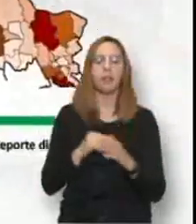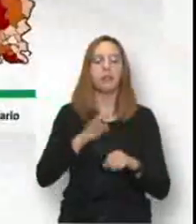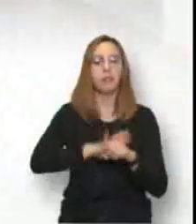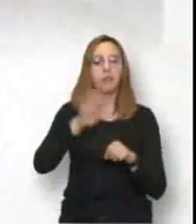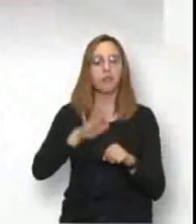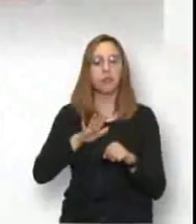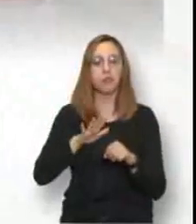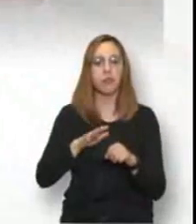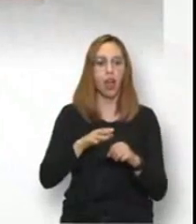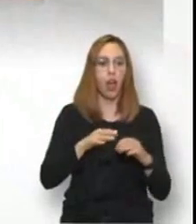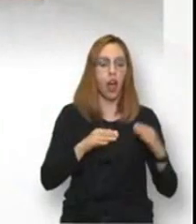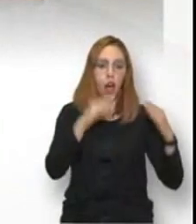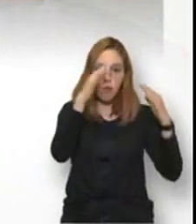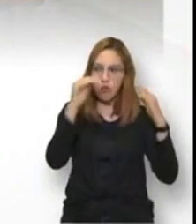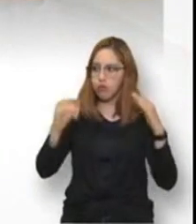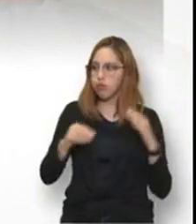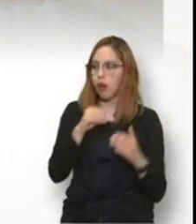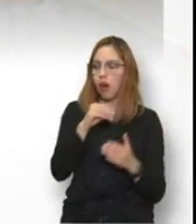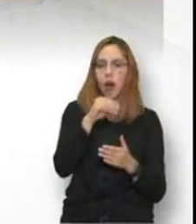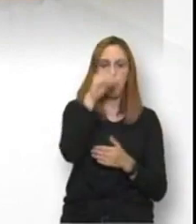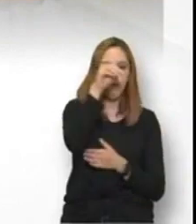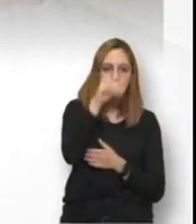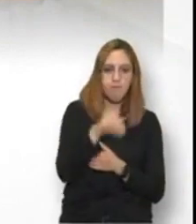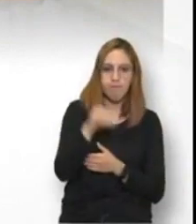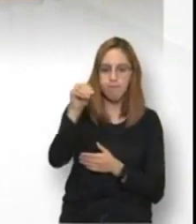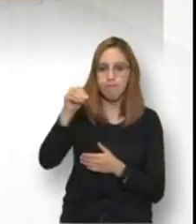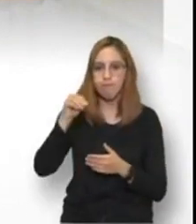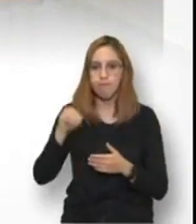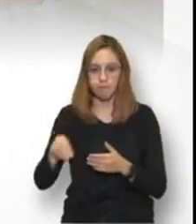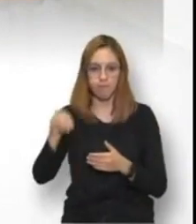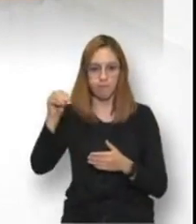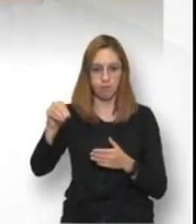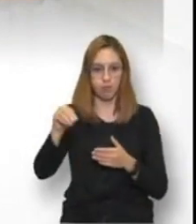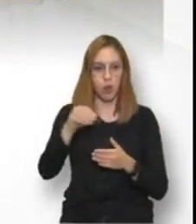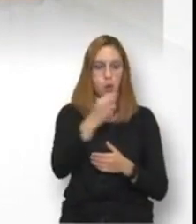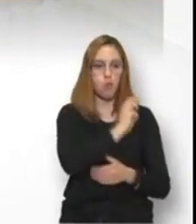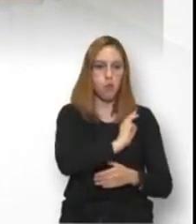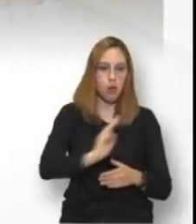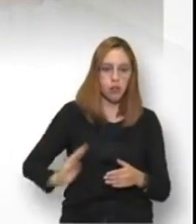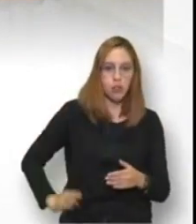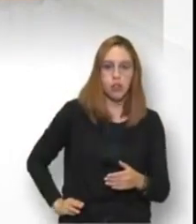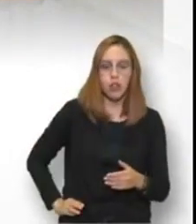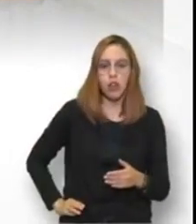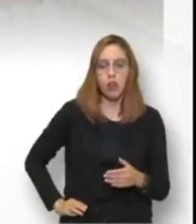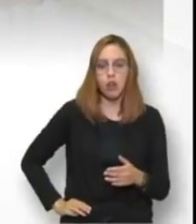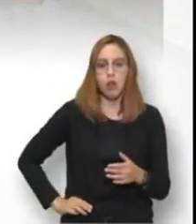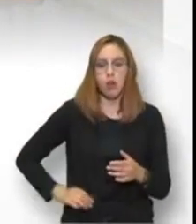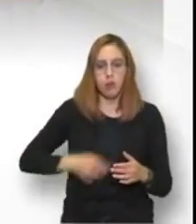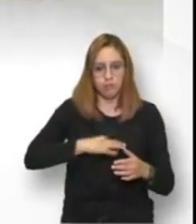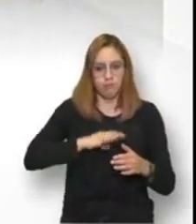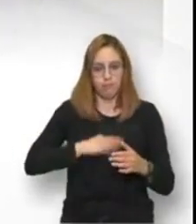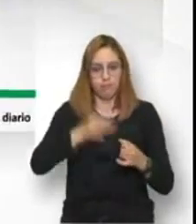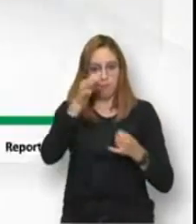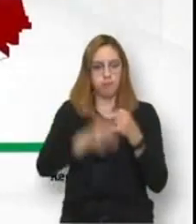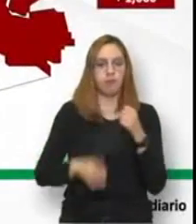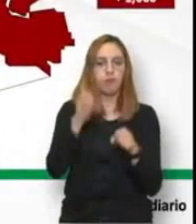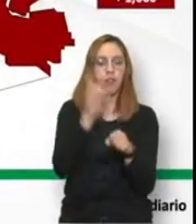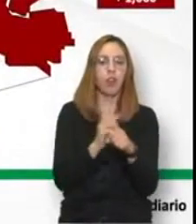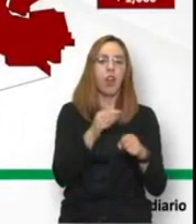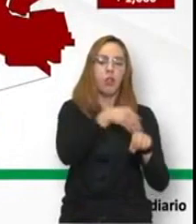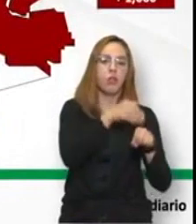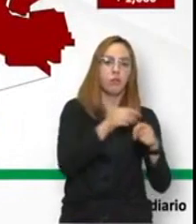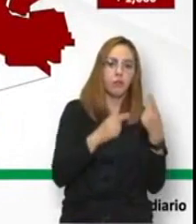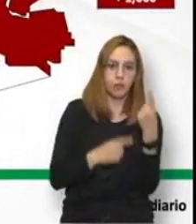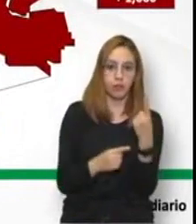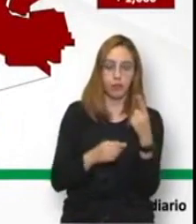Sanitaria y municipio también sumamente importante la distribución geográfica del virus en los últimos días nuevamente la región sanitaria 1